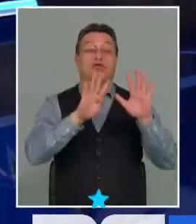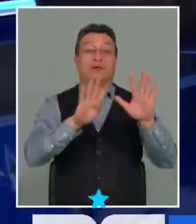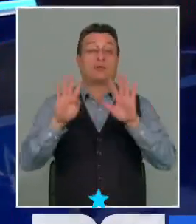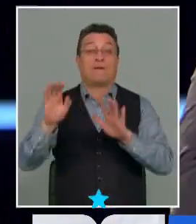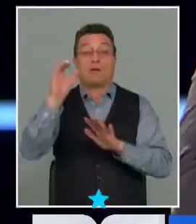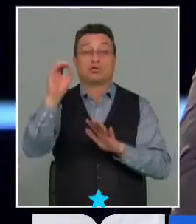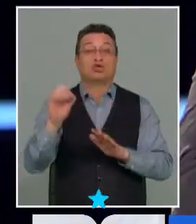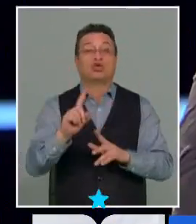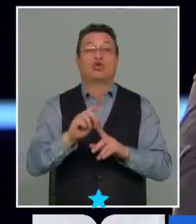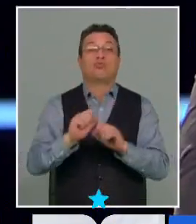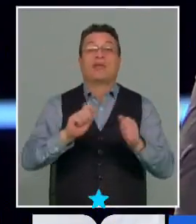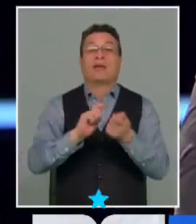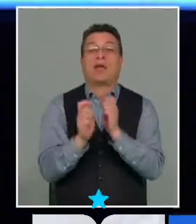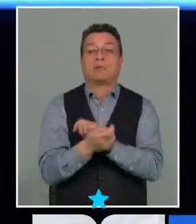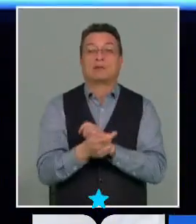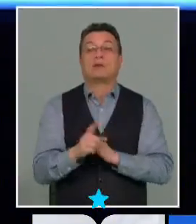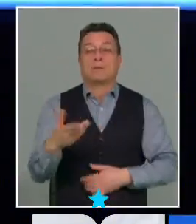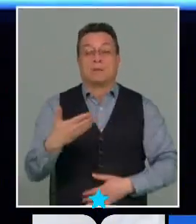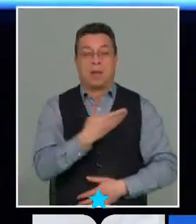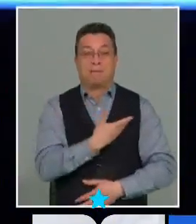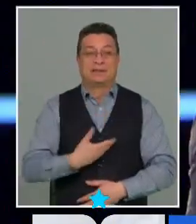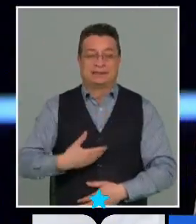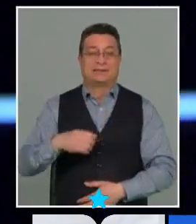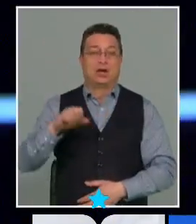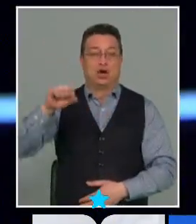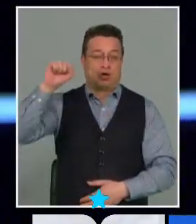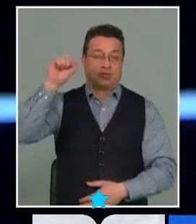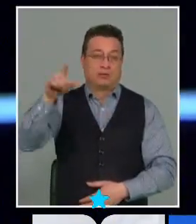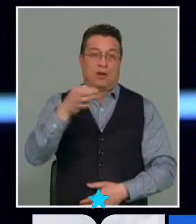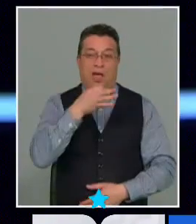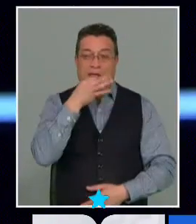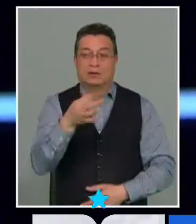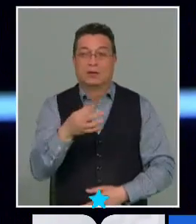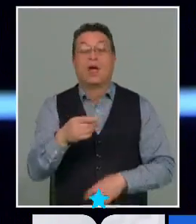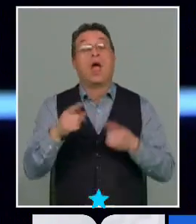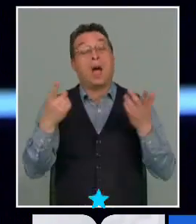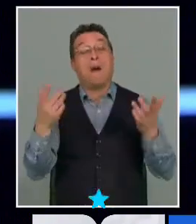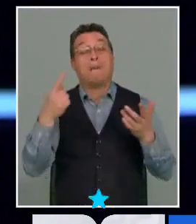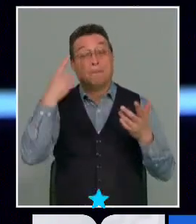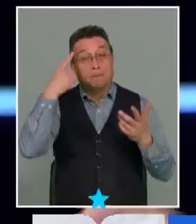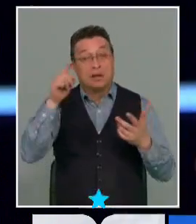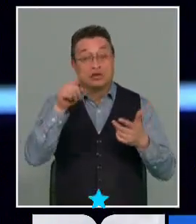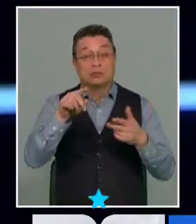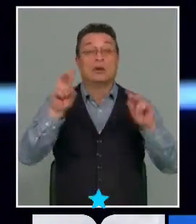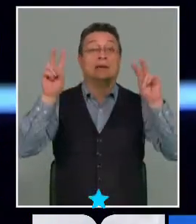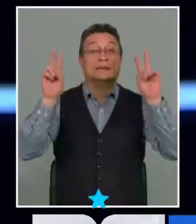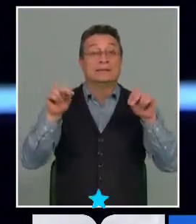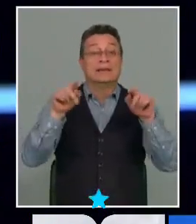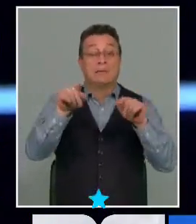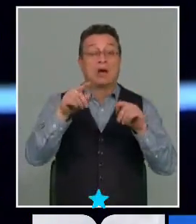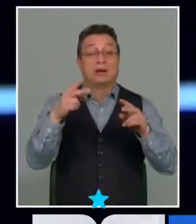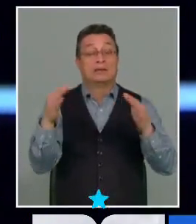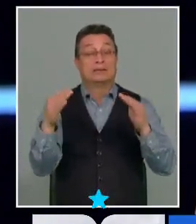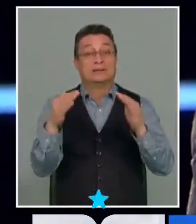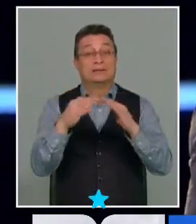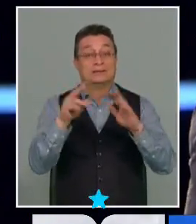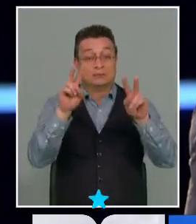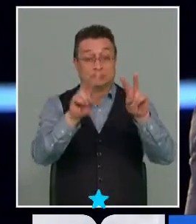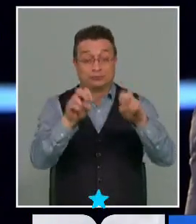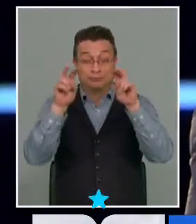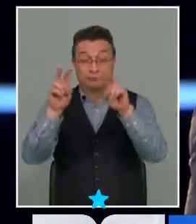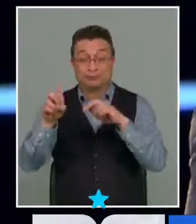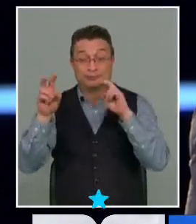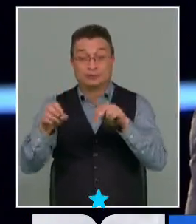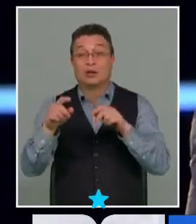no se podía cambiar el presidente del Partido Comunista pero yo creo que en materia por ejemplo de expropiación claro